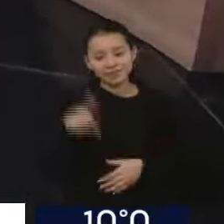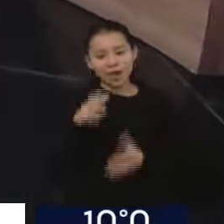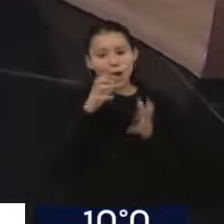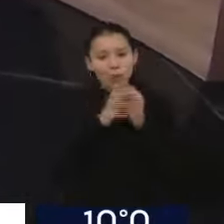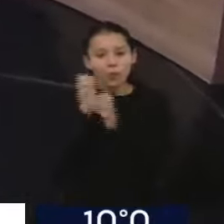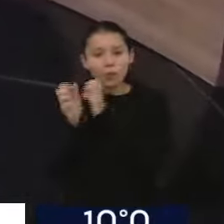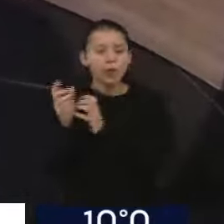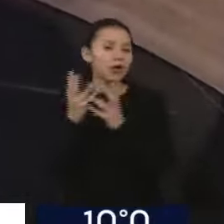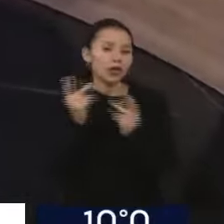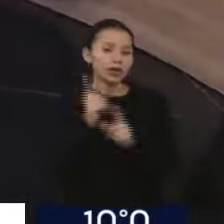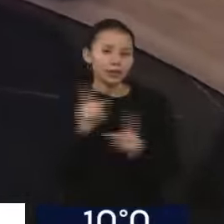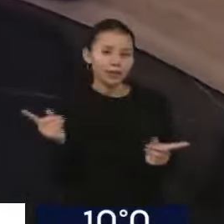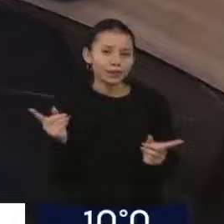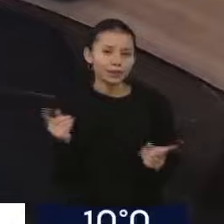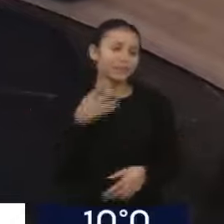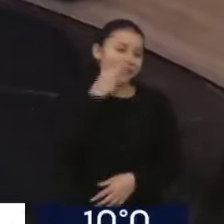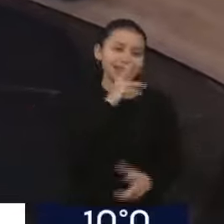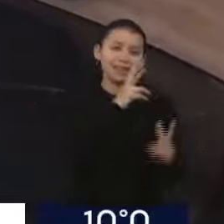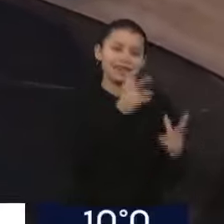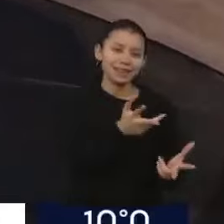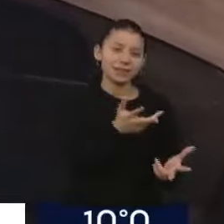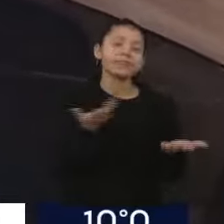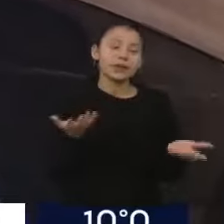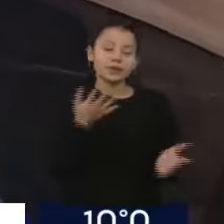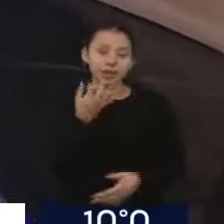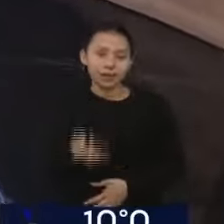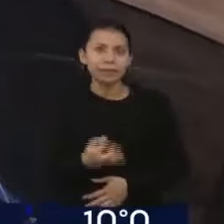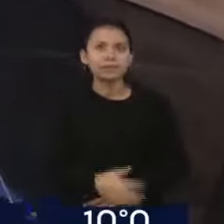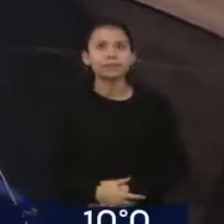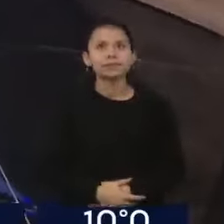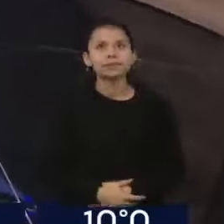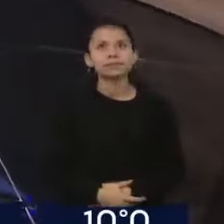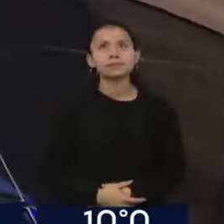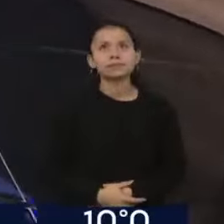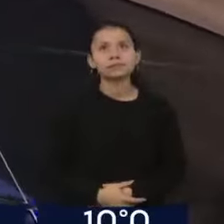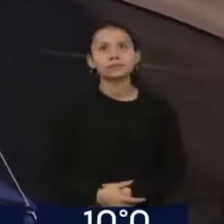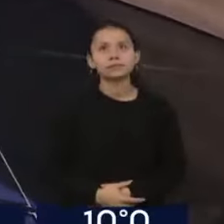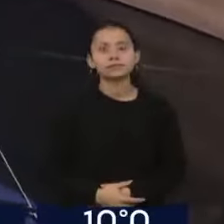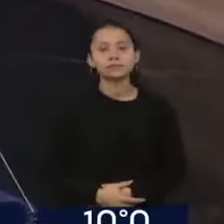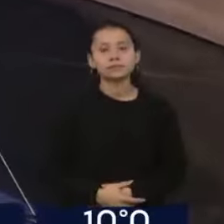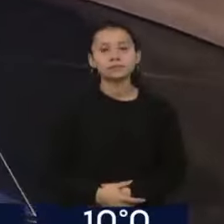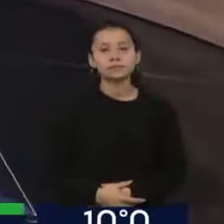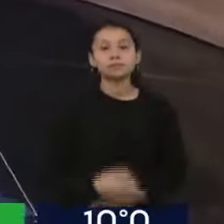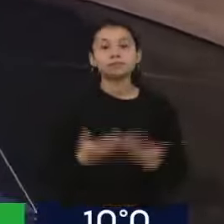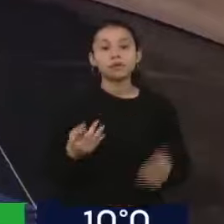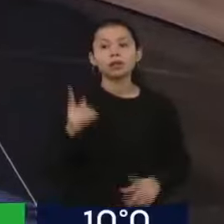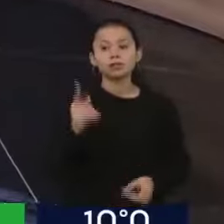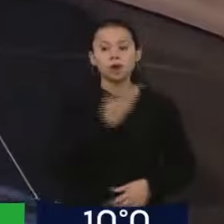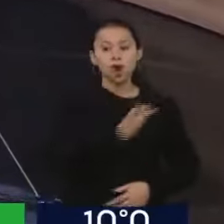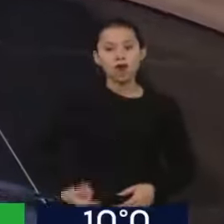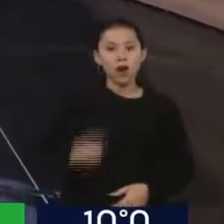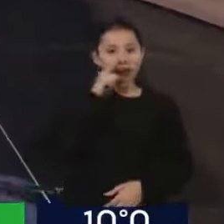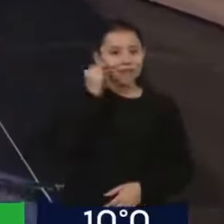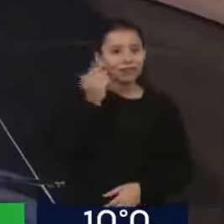hubiese terminado completamente ese gasoducto... No habría que firmar los cheques a Lula para que nos mande el barco. arranque del gobierno de Alberto Fernández, porque también se invirtió